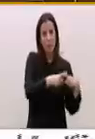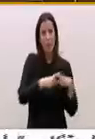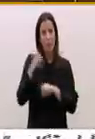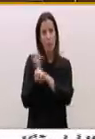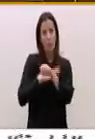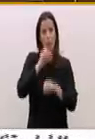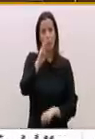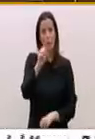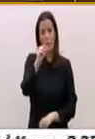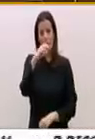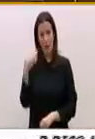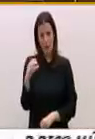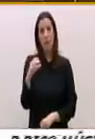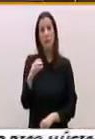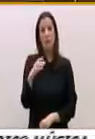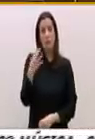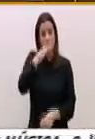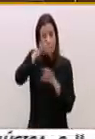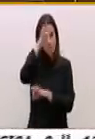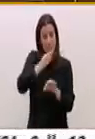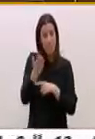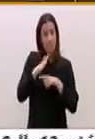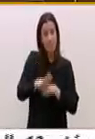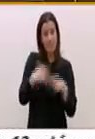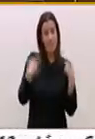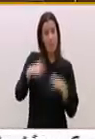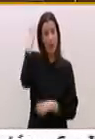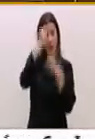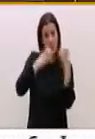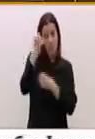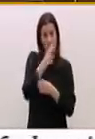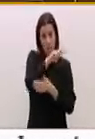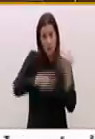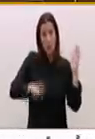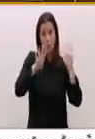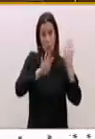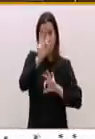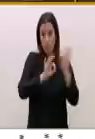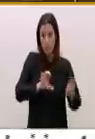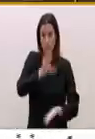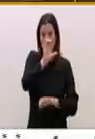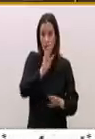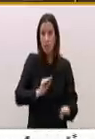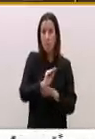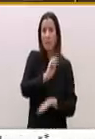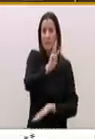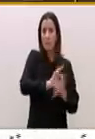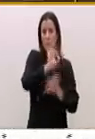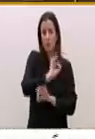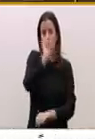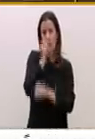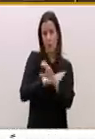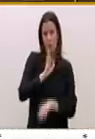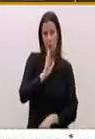señor Rajoy, representando el sector agrario gallego, el 9% del Estado solo recibe el 3% de los fondos PAC. En esta